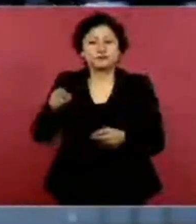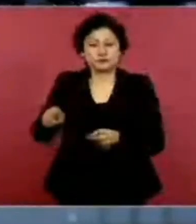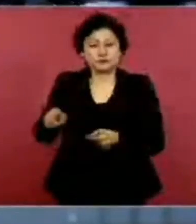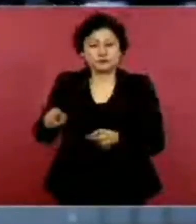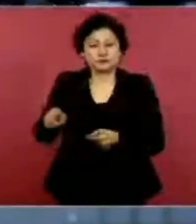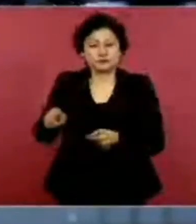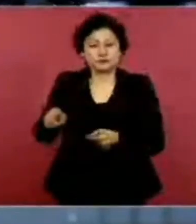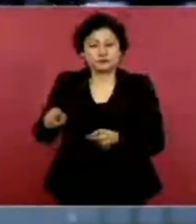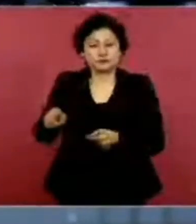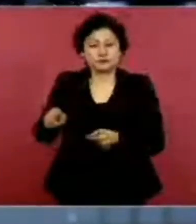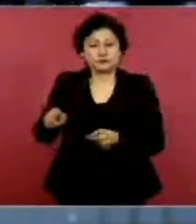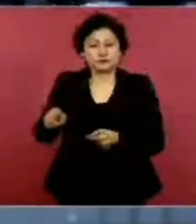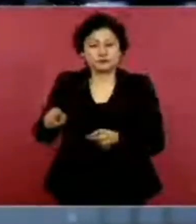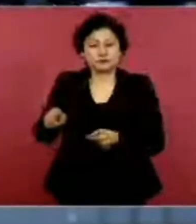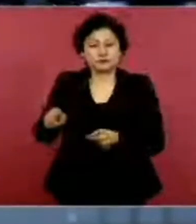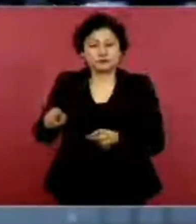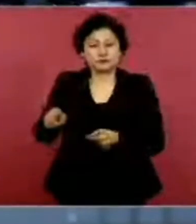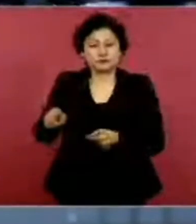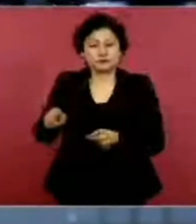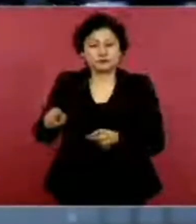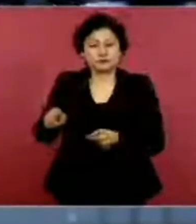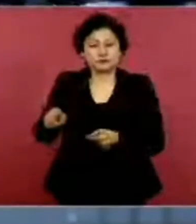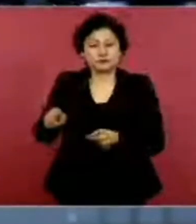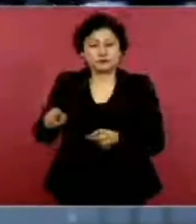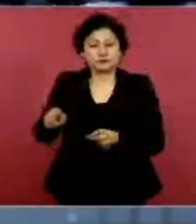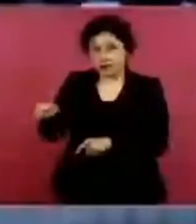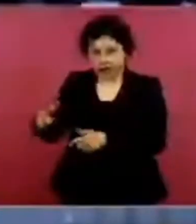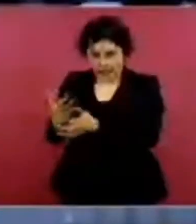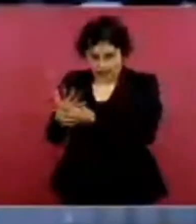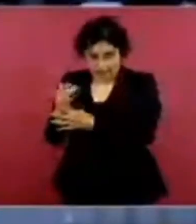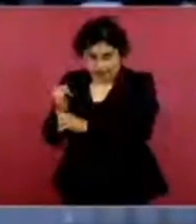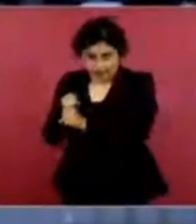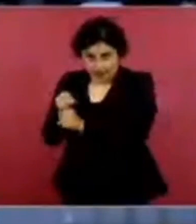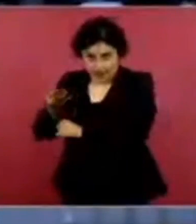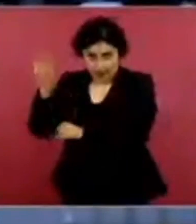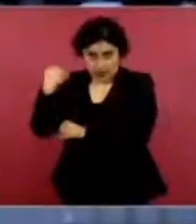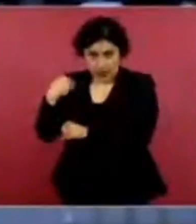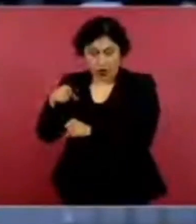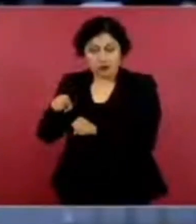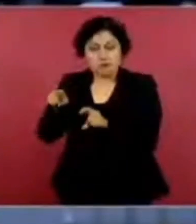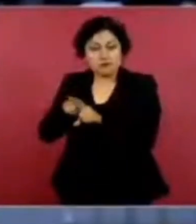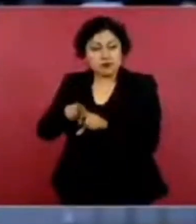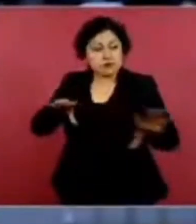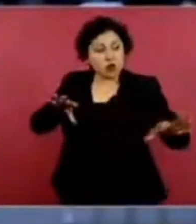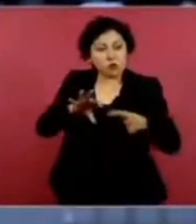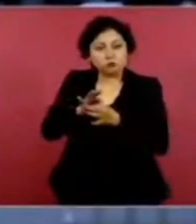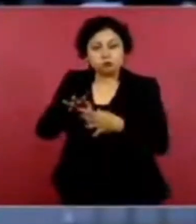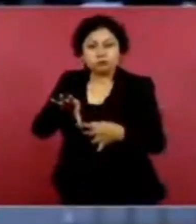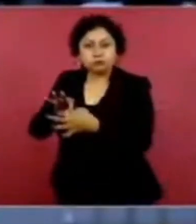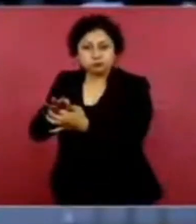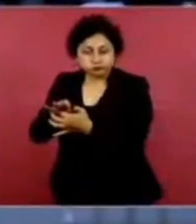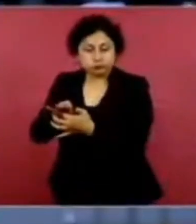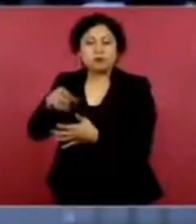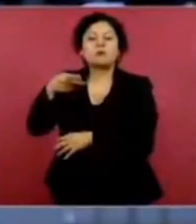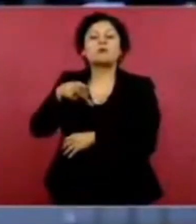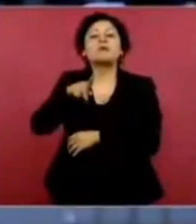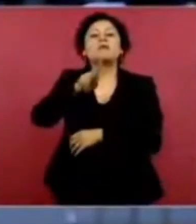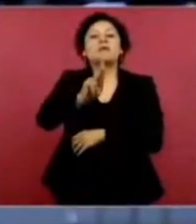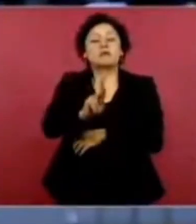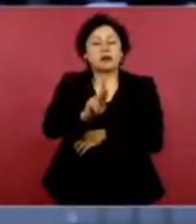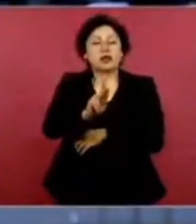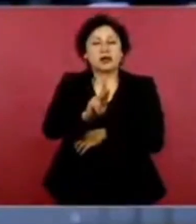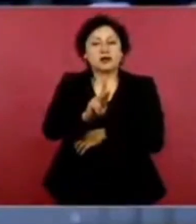Gómez Trejo, esta investigación que ya se había dejado, pero que se le dio, por decirlo de alguna manera, el crédito al nuevo